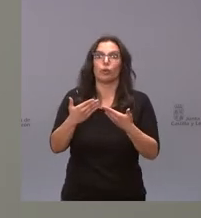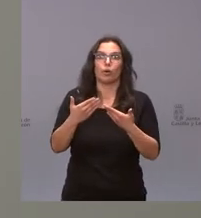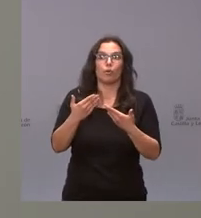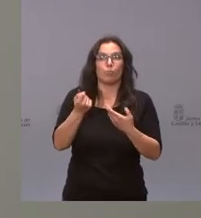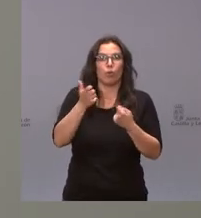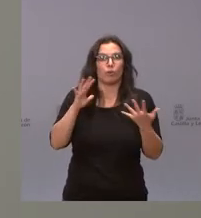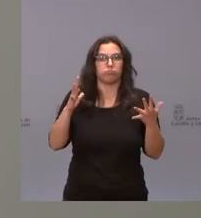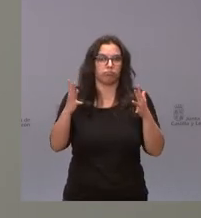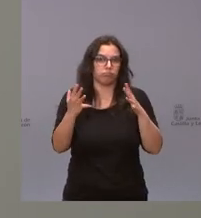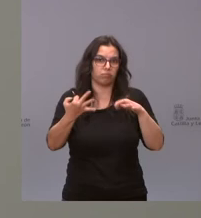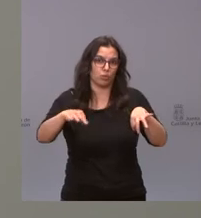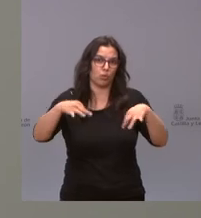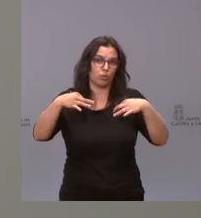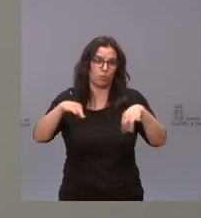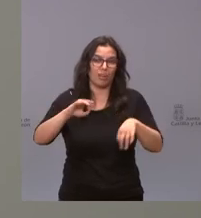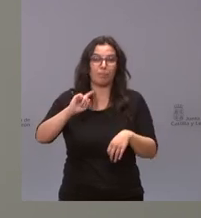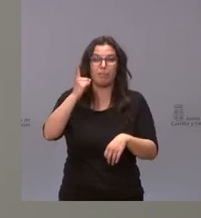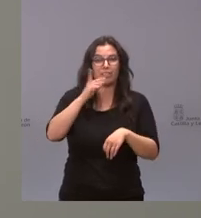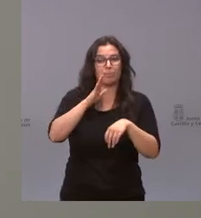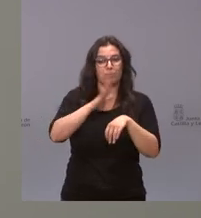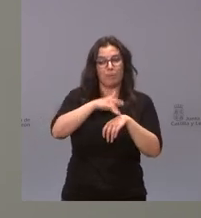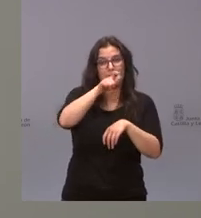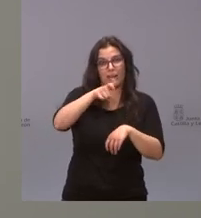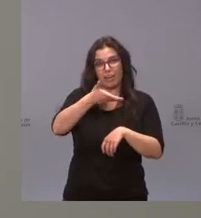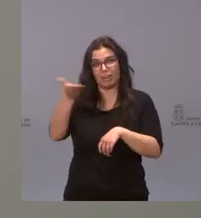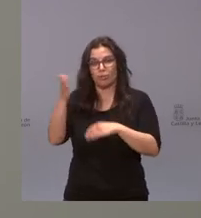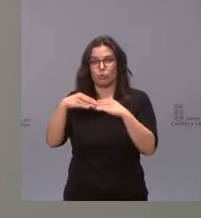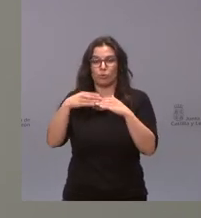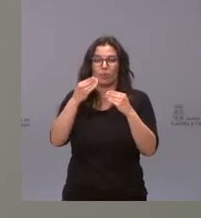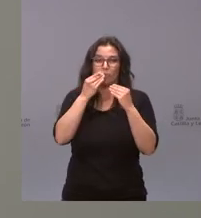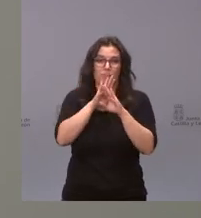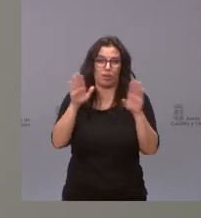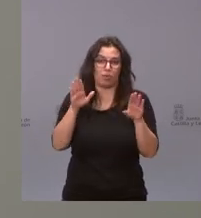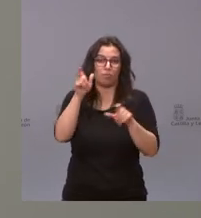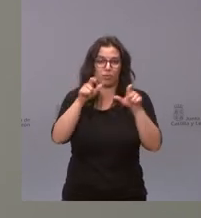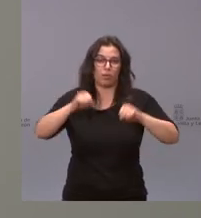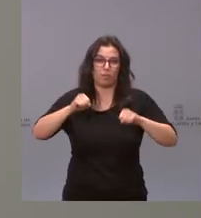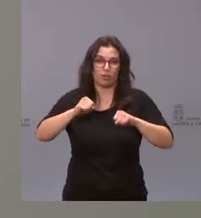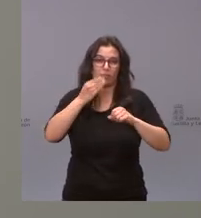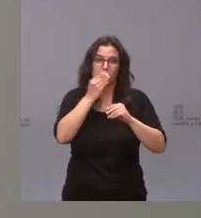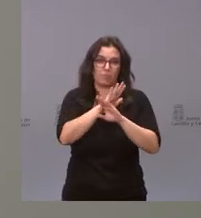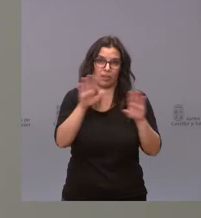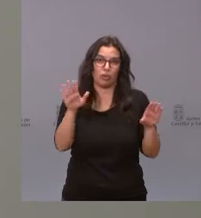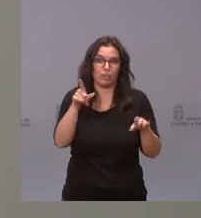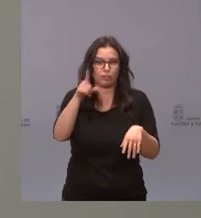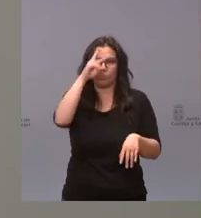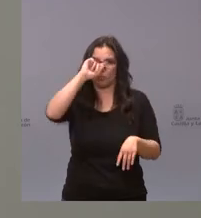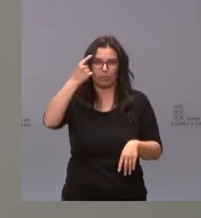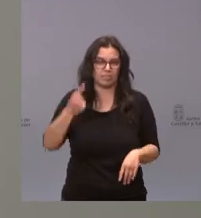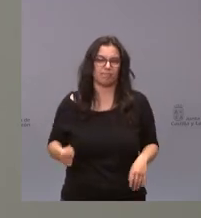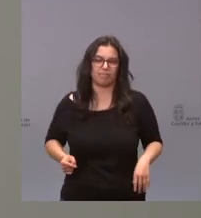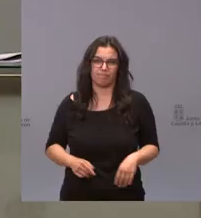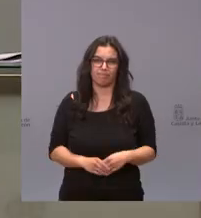normalizando poco a poco sobre todo por el bien de los usuarios por el bien de las personas mayores que a nosotros es lo que nos preocupa